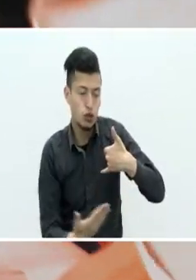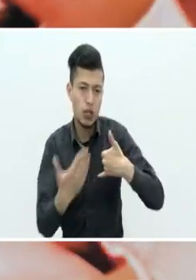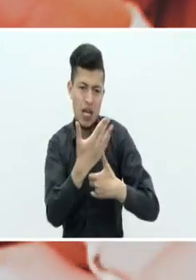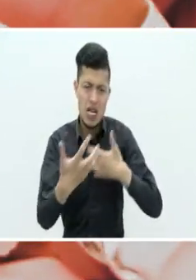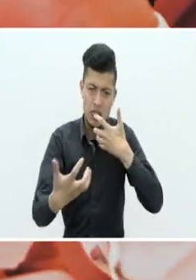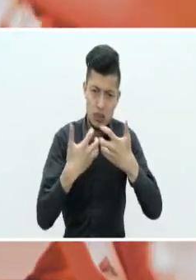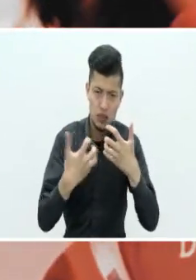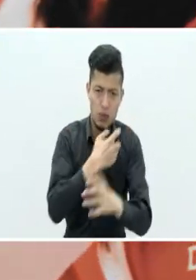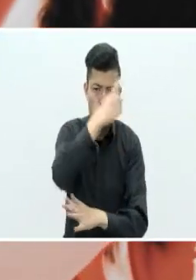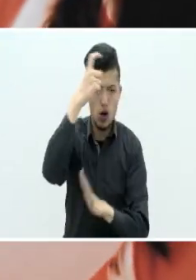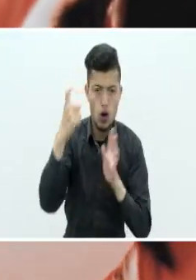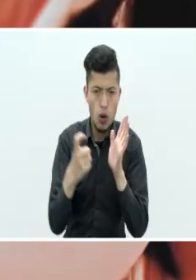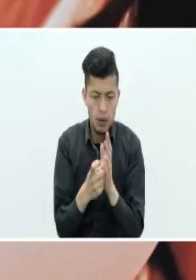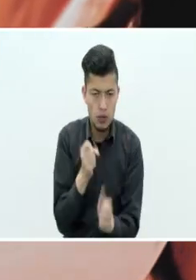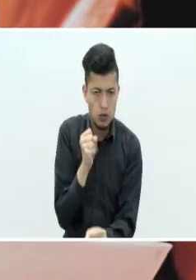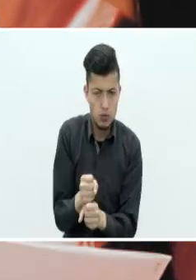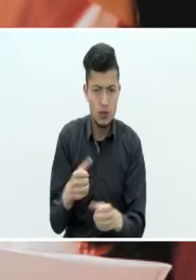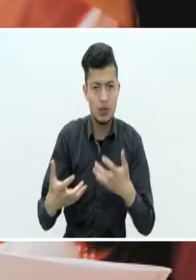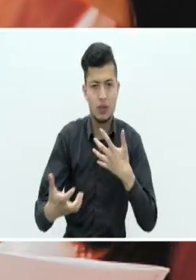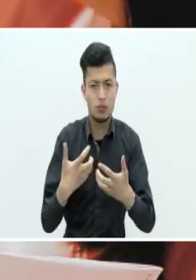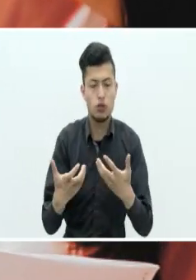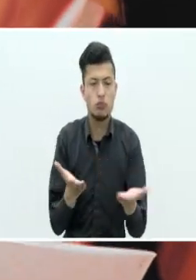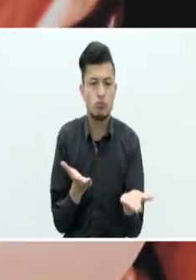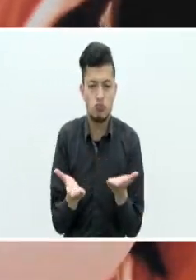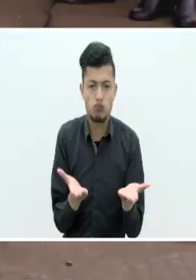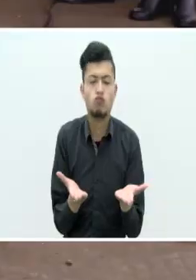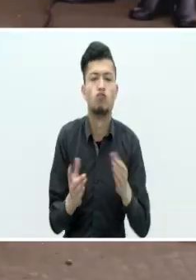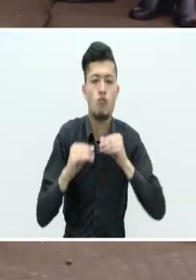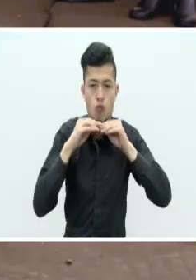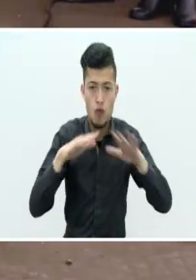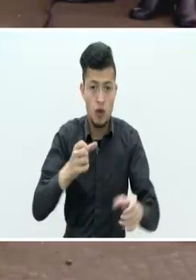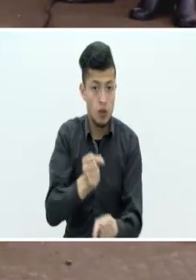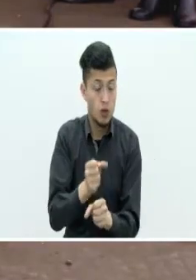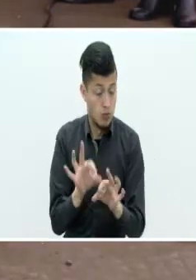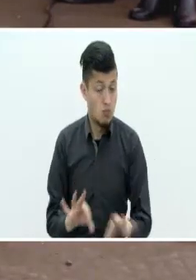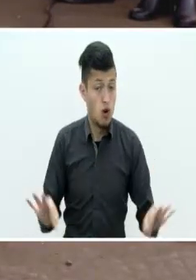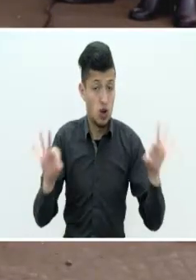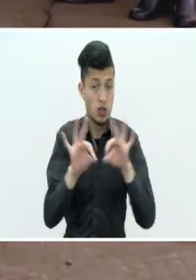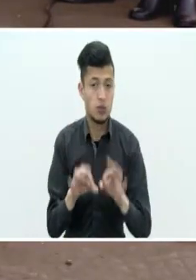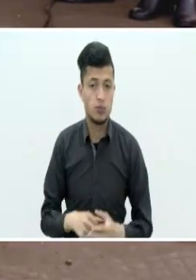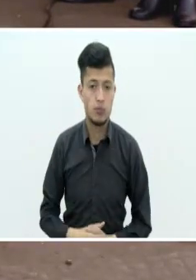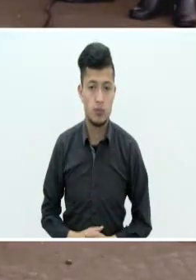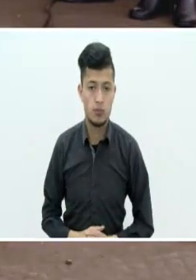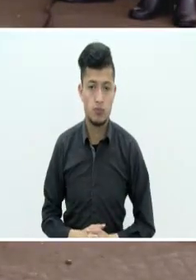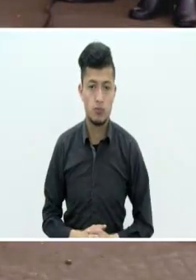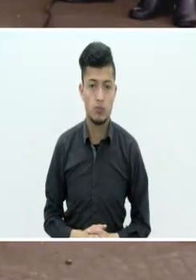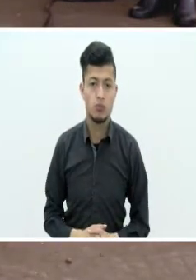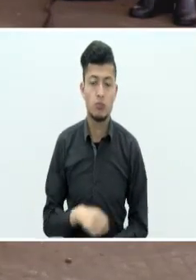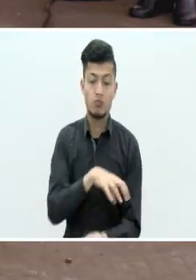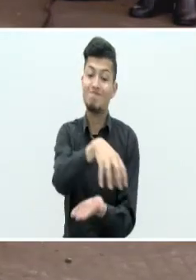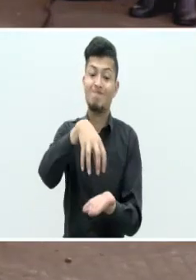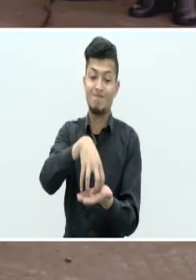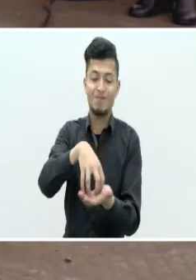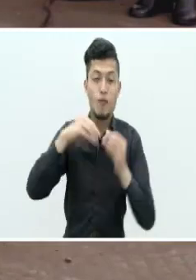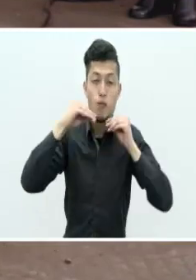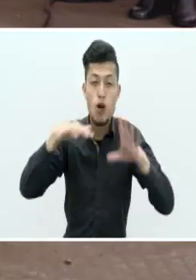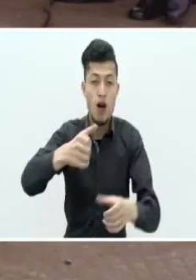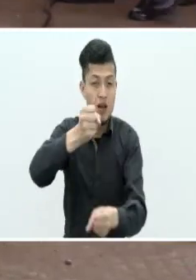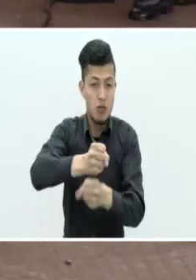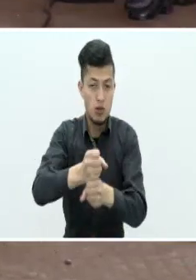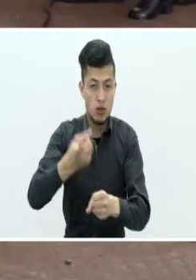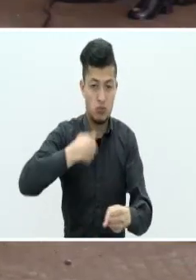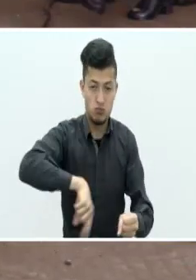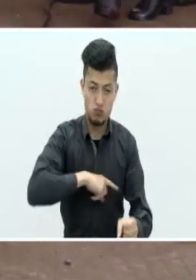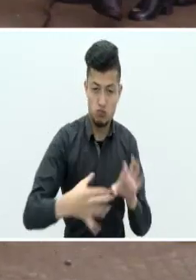del servicio público de empleo. Esto es una cifra muy importante. ¡Es la Agencia Pública de Empleo, somos CENA!